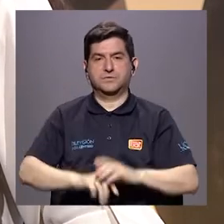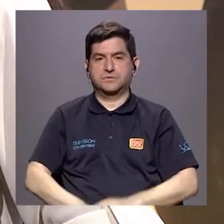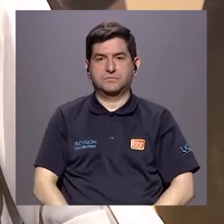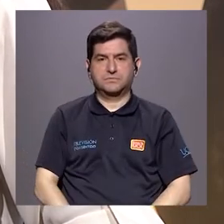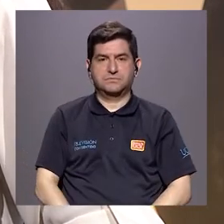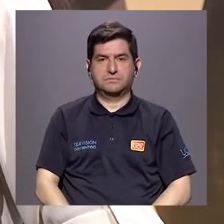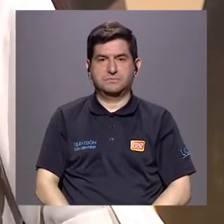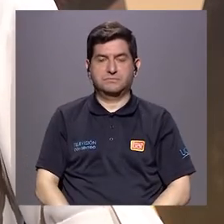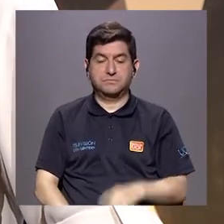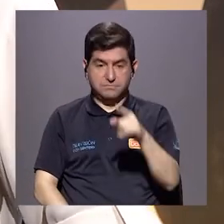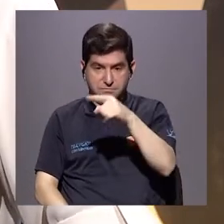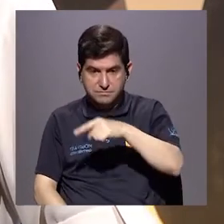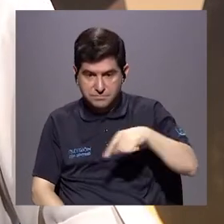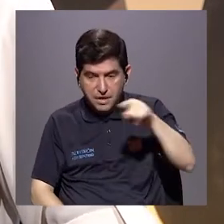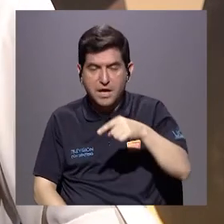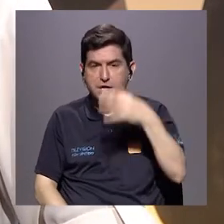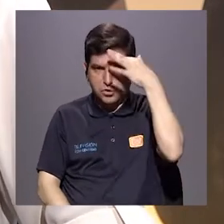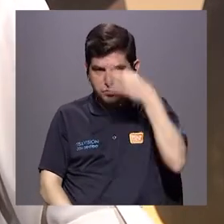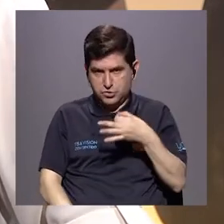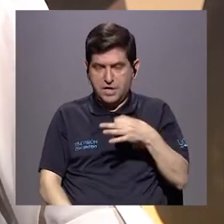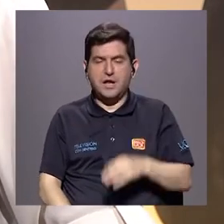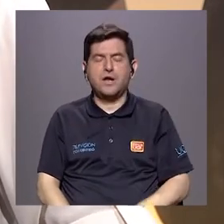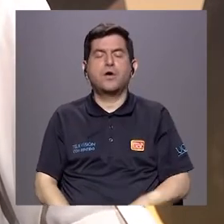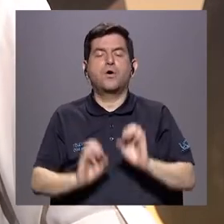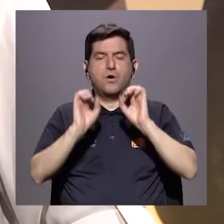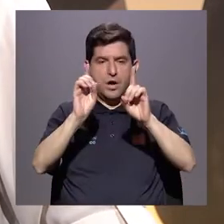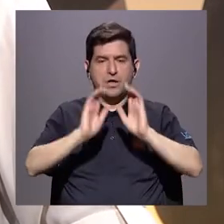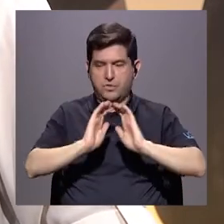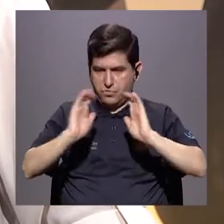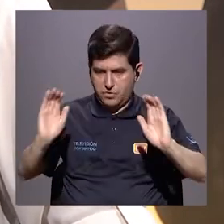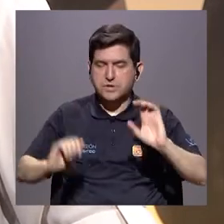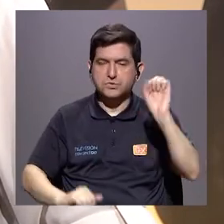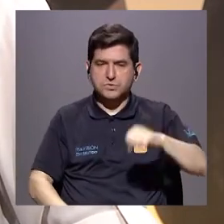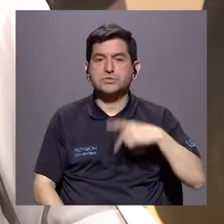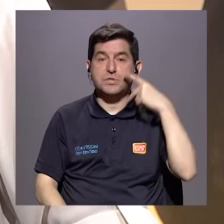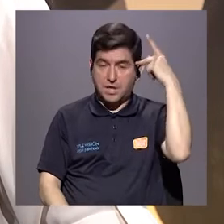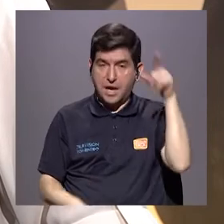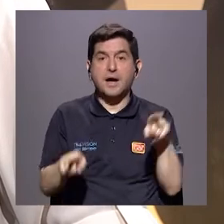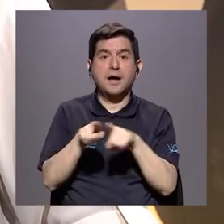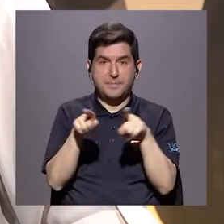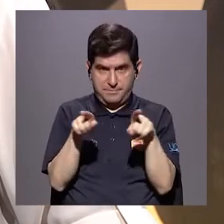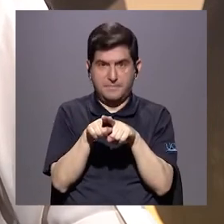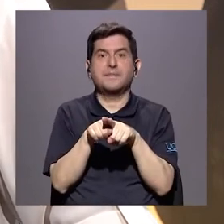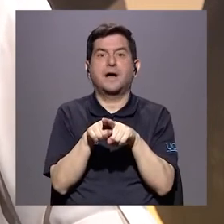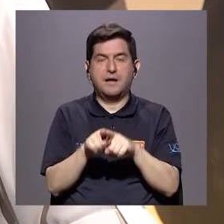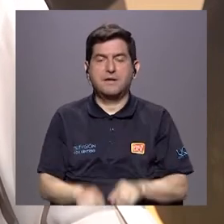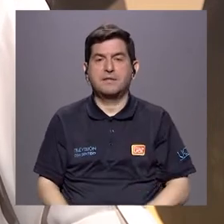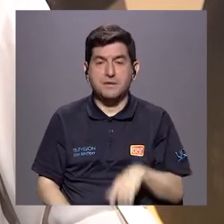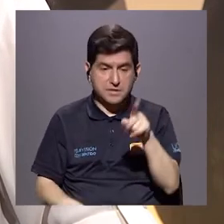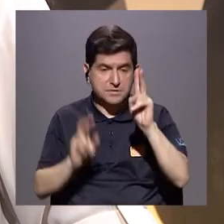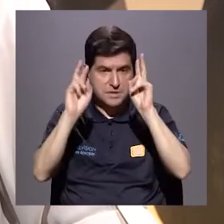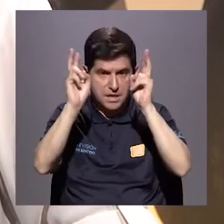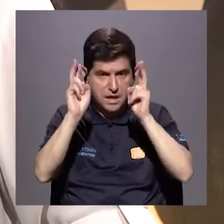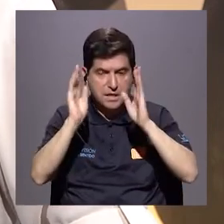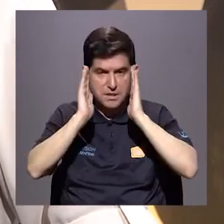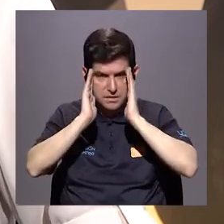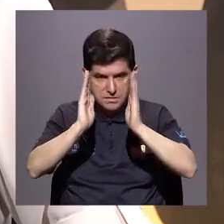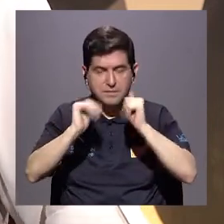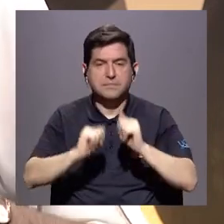Entonces, ellos deben, creo, deben educar a los niños y a los padres de familia también en estos temas.